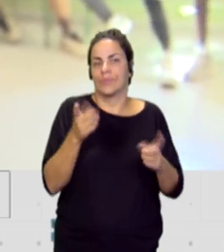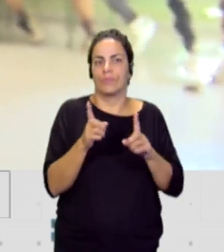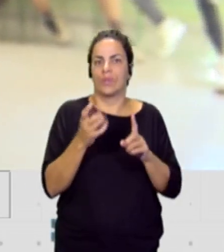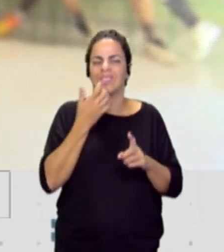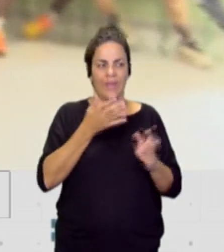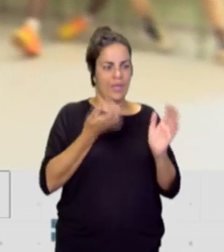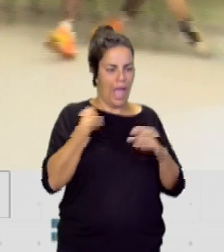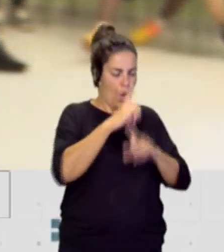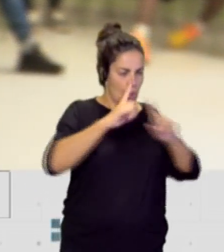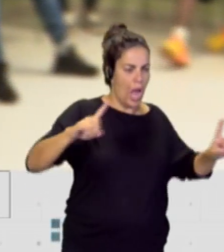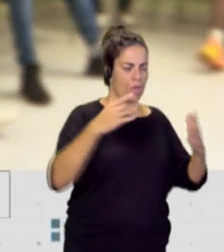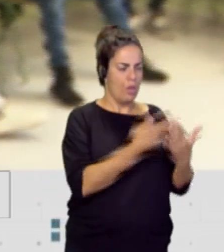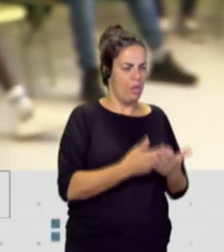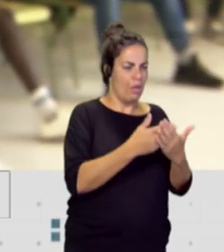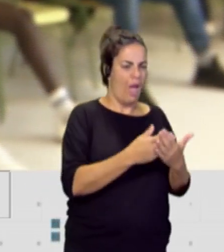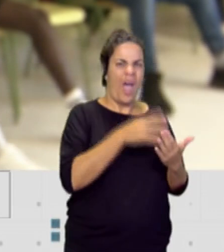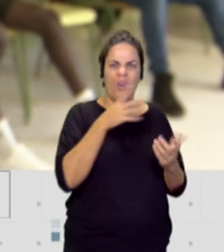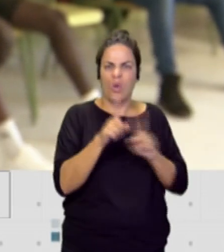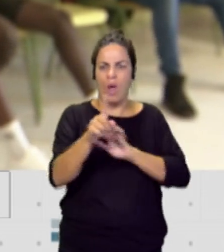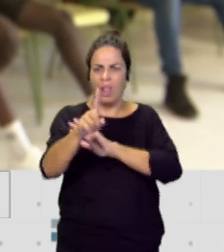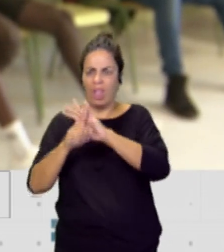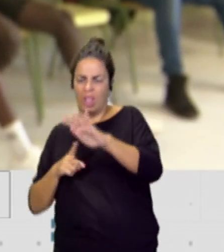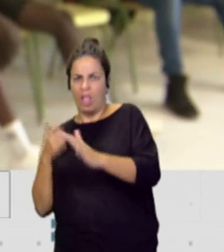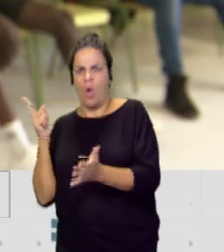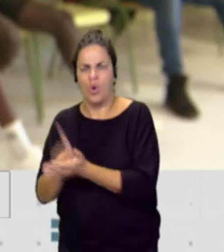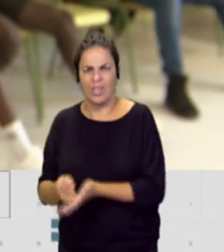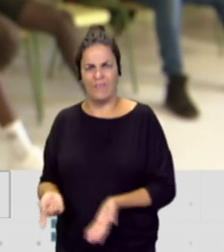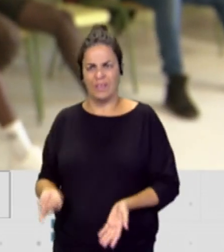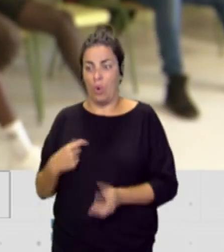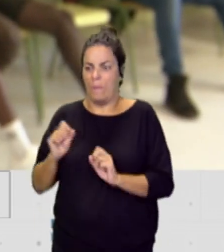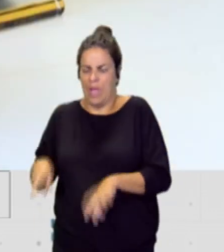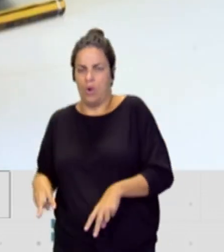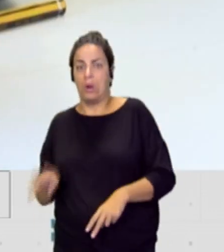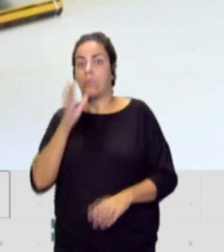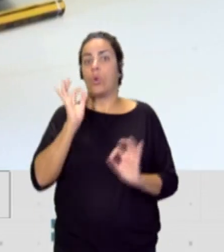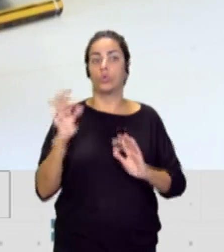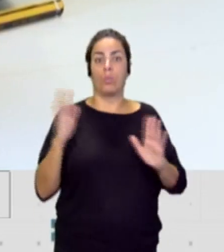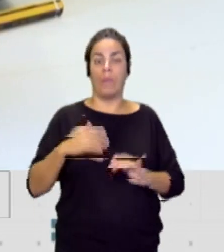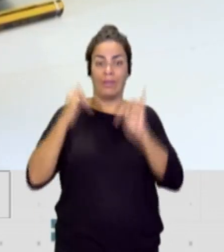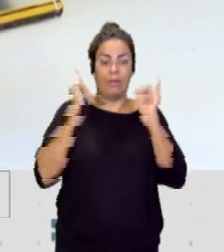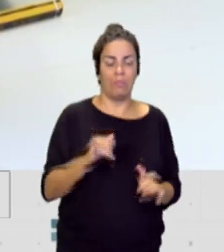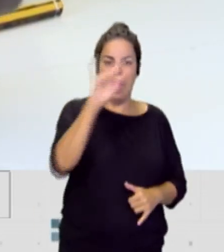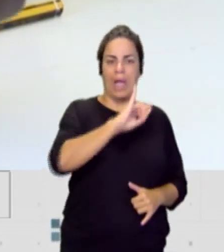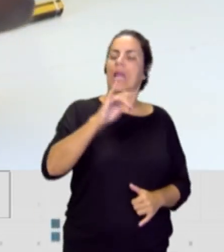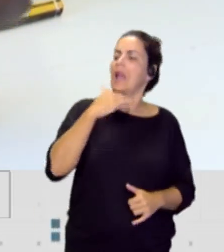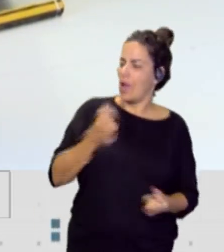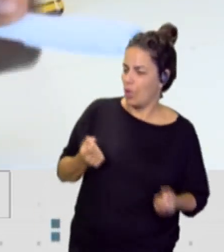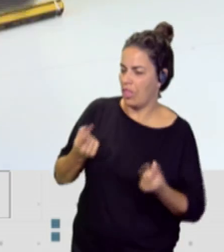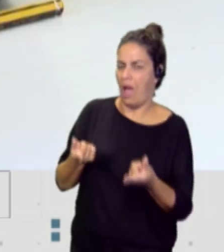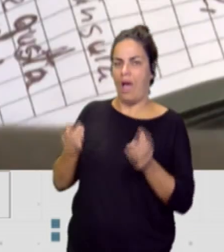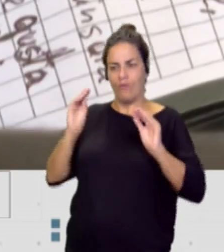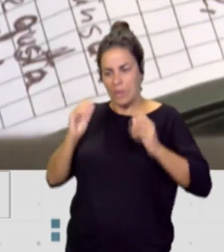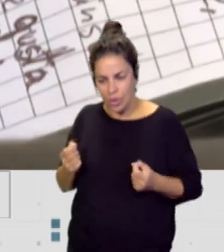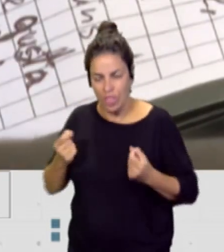porque por lo menos cuando llegaron aquí a Canarias, pues les dieron una respuesta. Ahora mismo la respuesta es la nada. Y